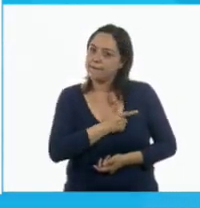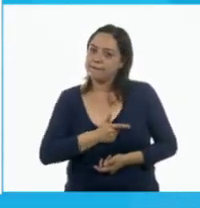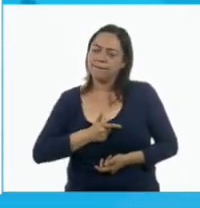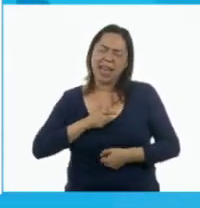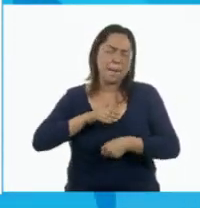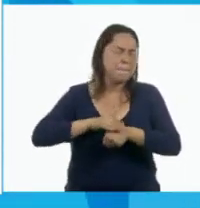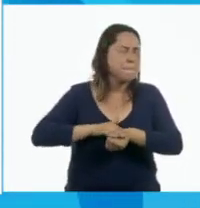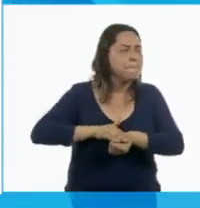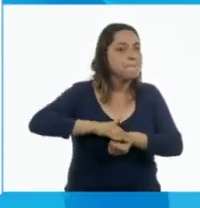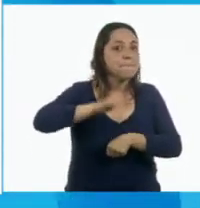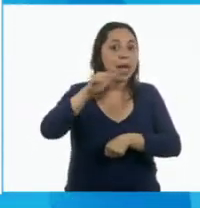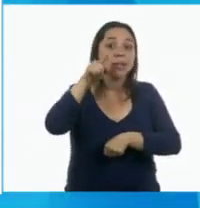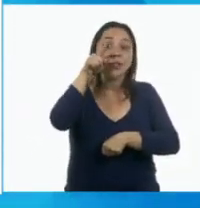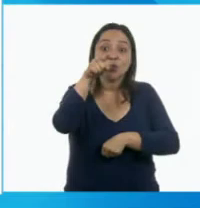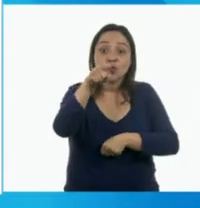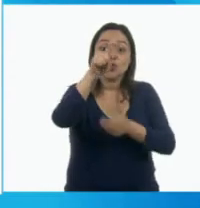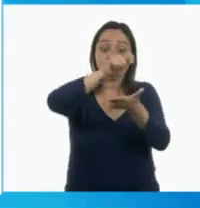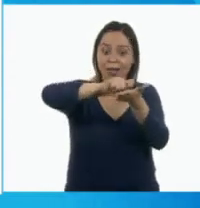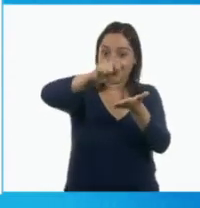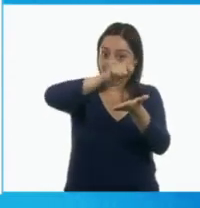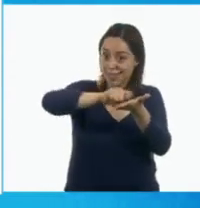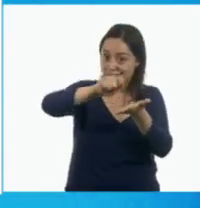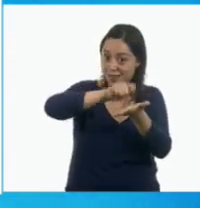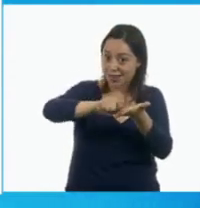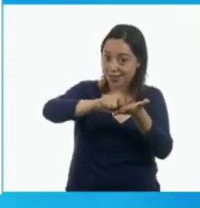¿Qué es lo que más te gusta comer?